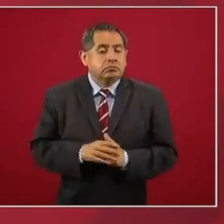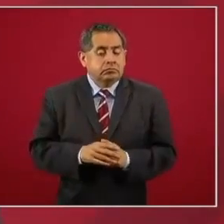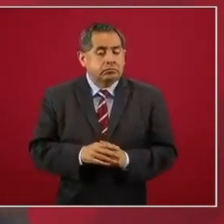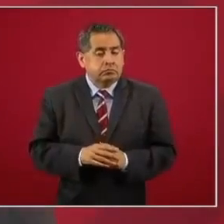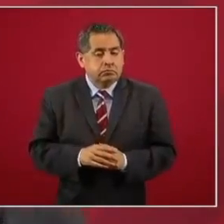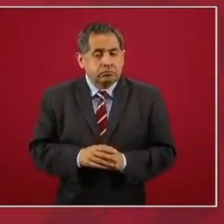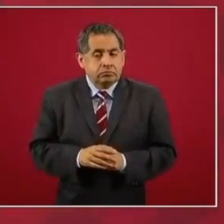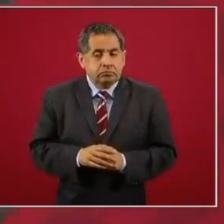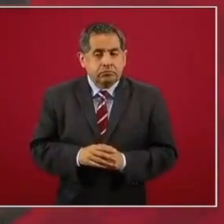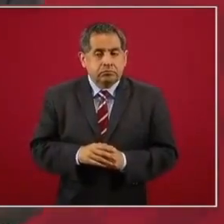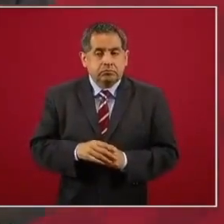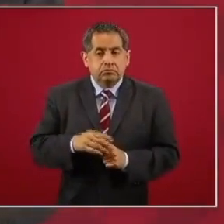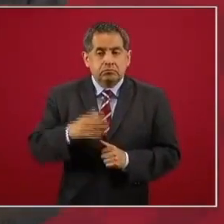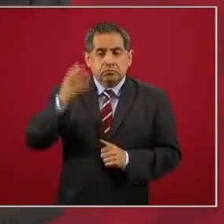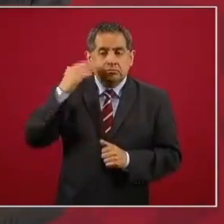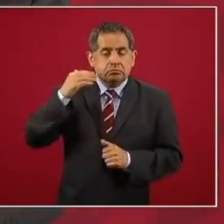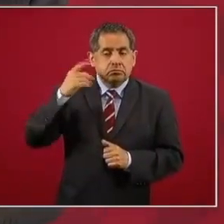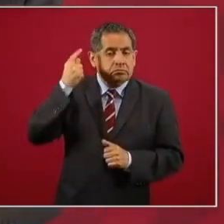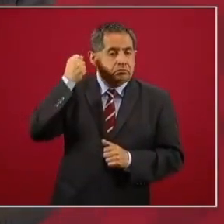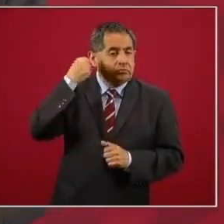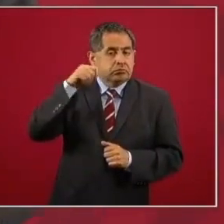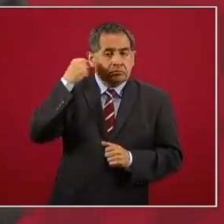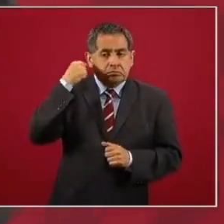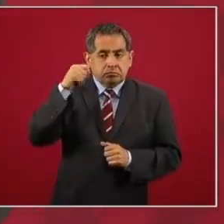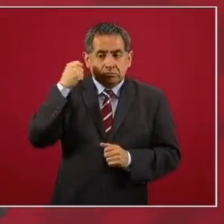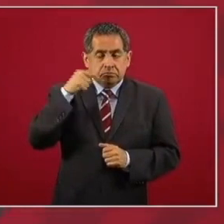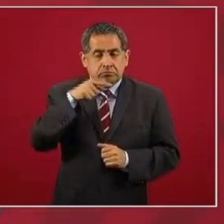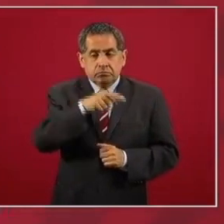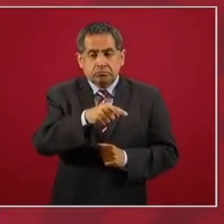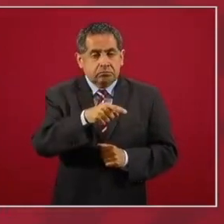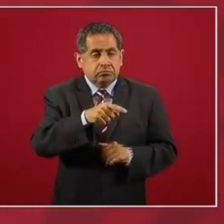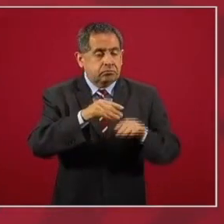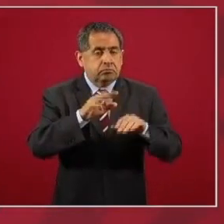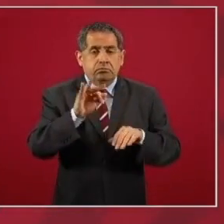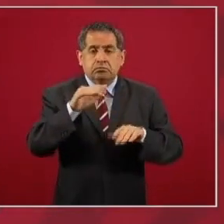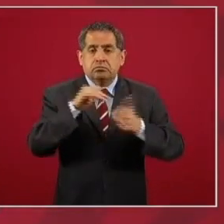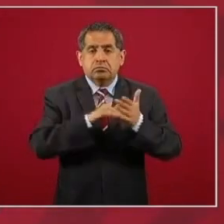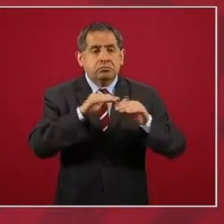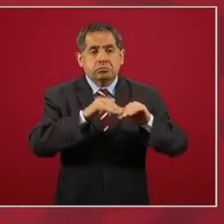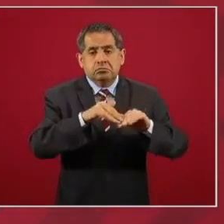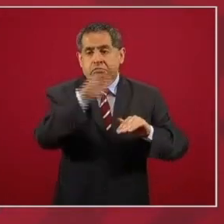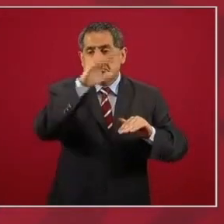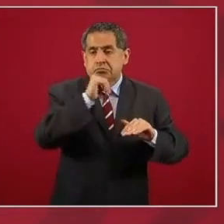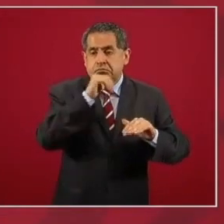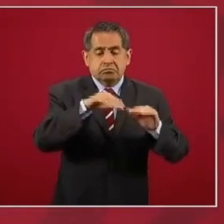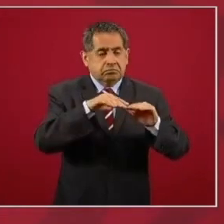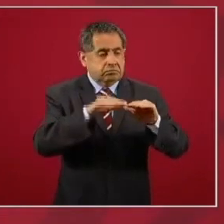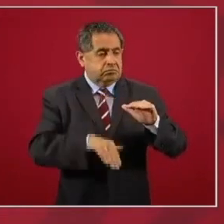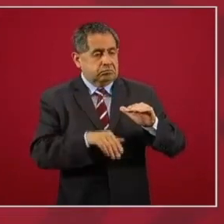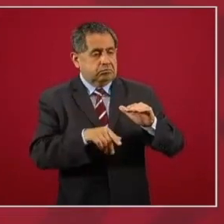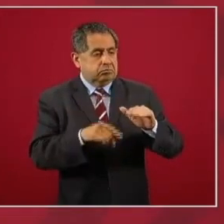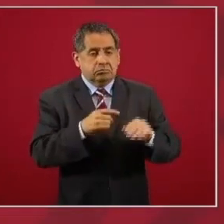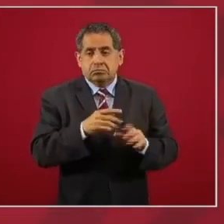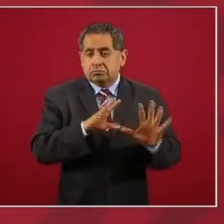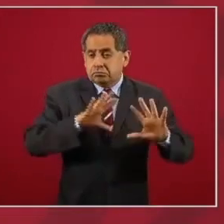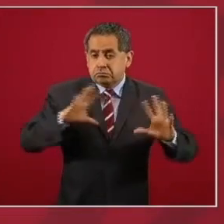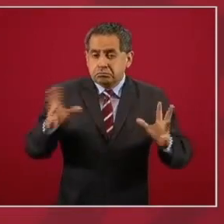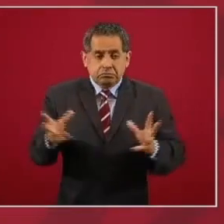Tabasco no pasó de 40 mil habitantes en 300 años